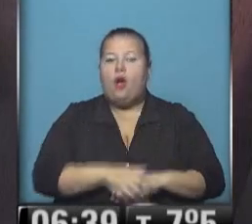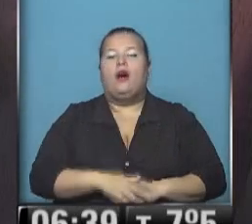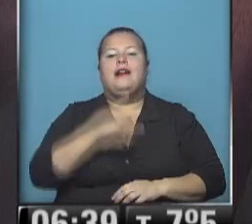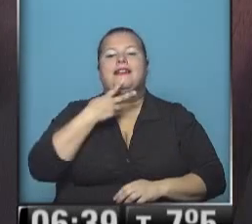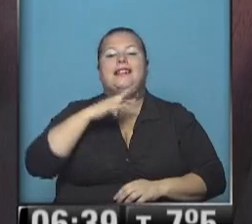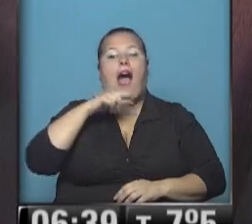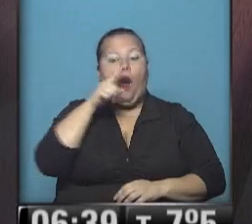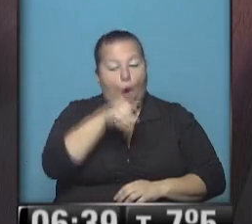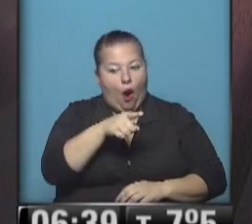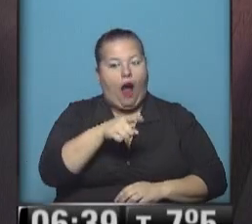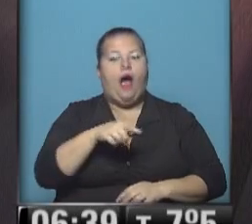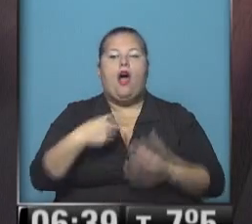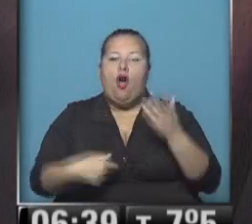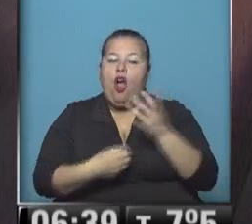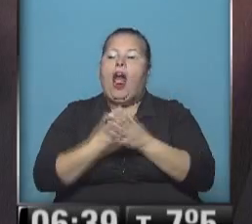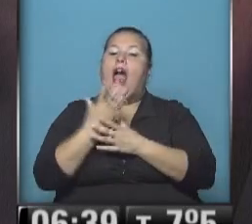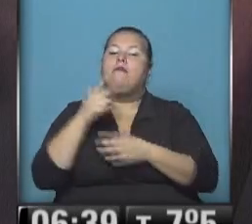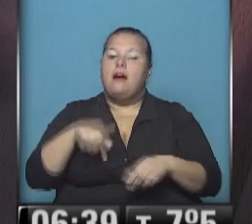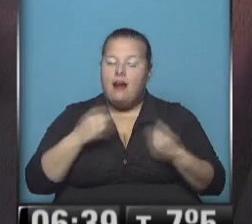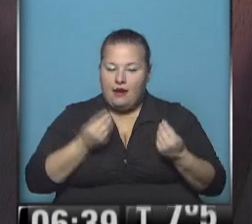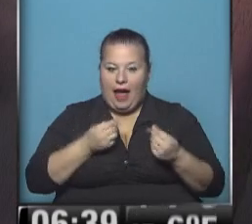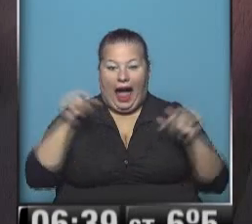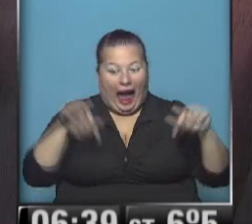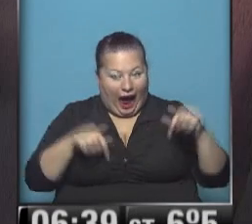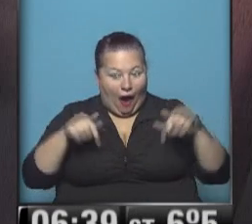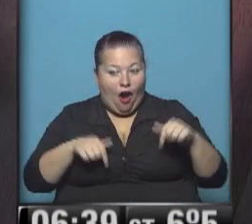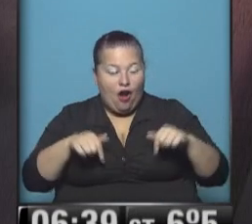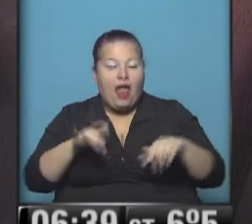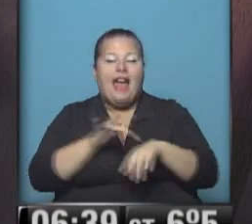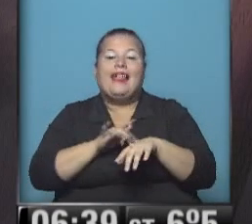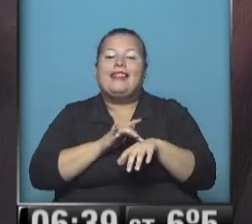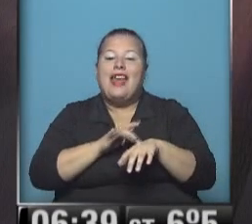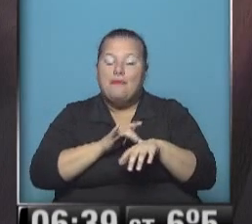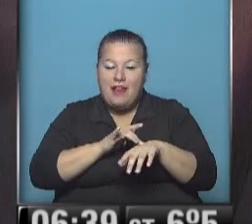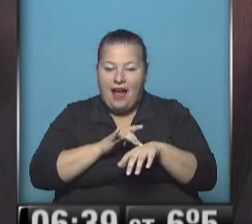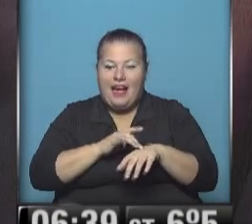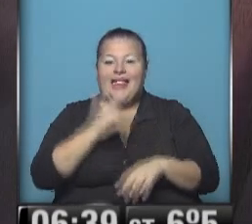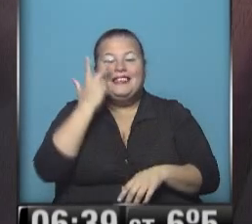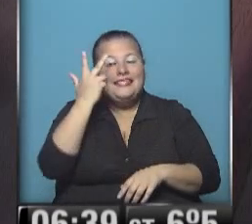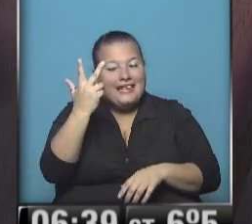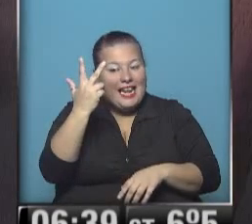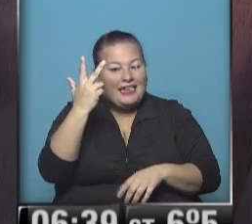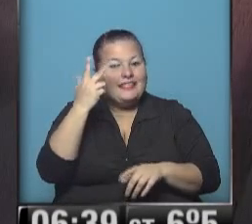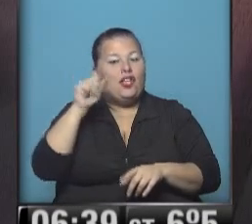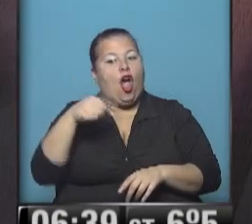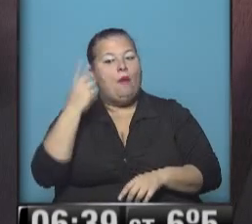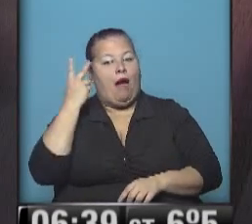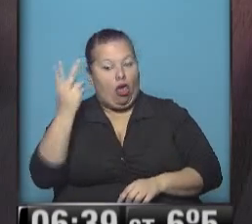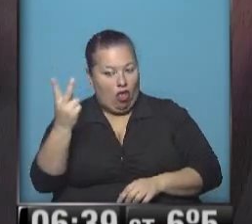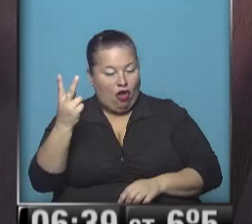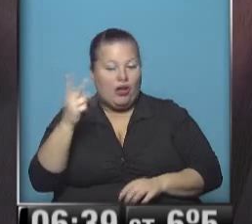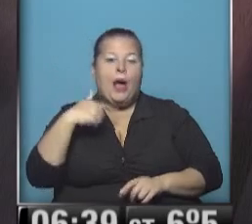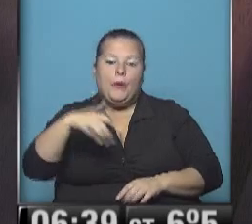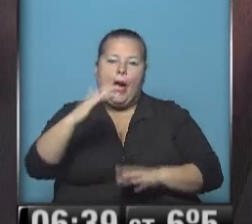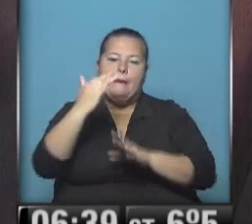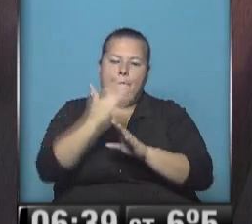San Juanino, se están amaneciendo. En este momento la sensación térmica 3, 2. Va a descender un